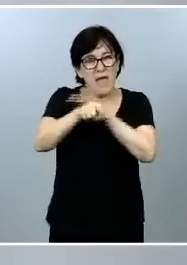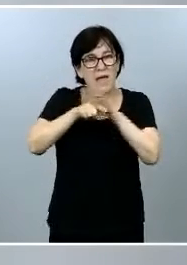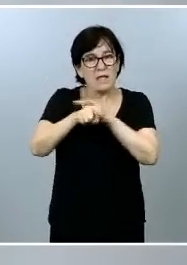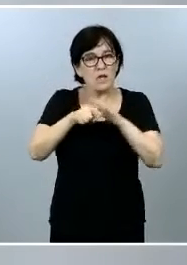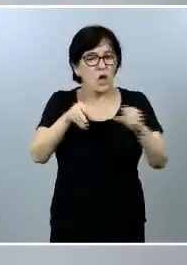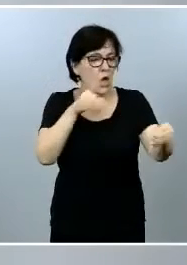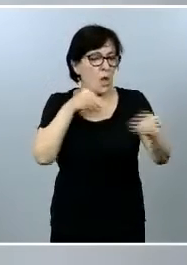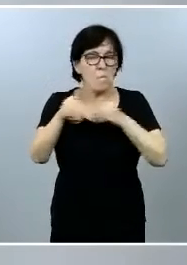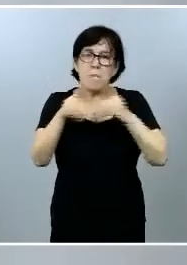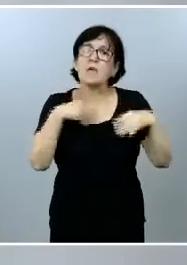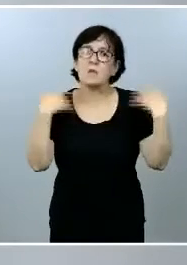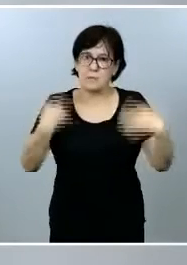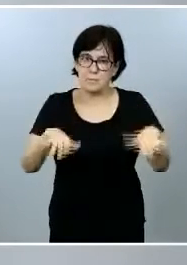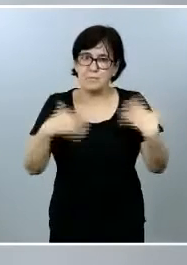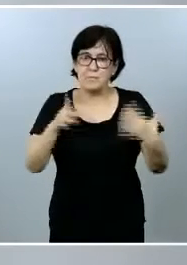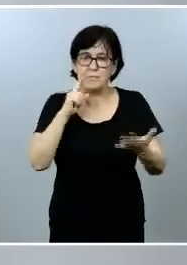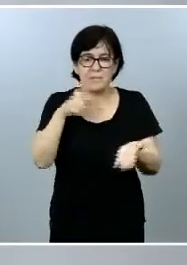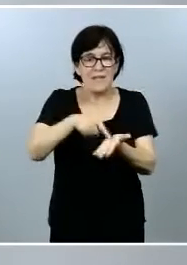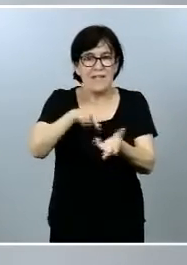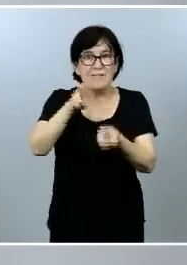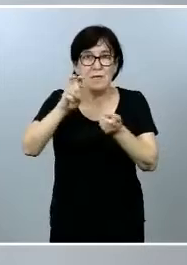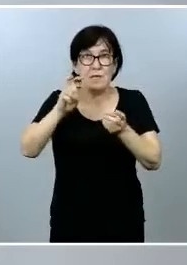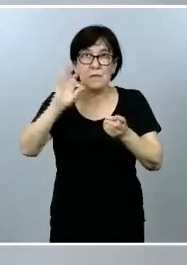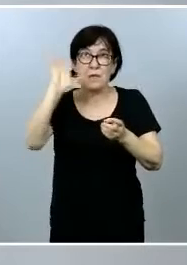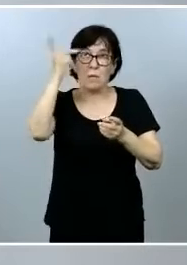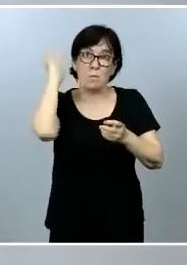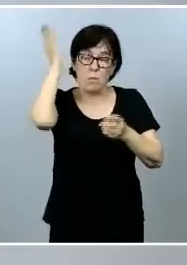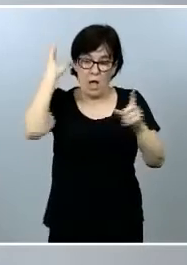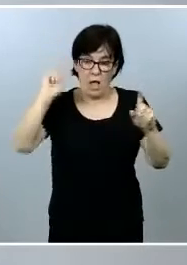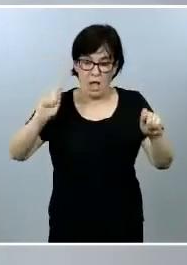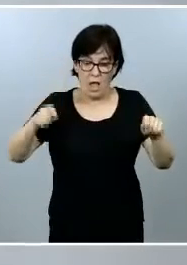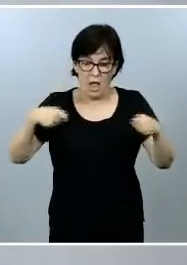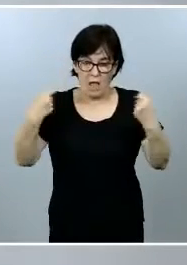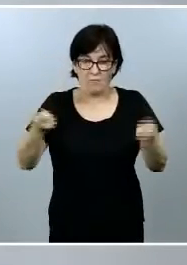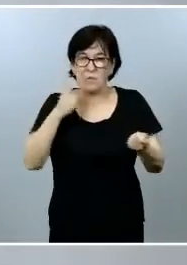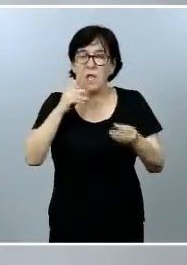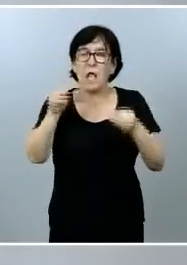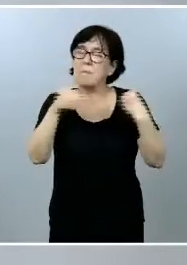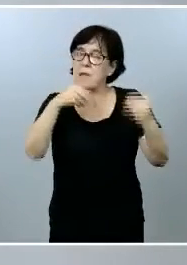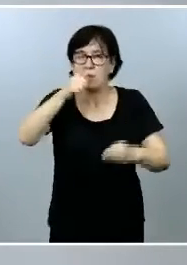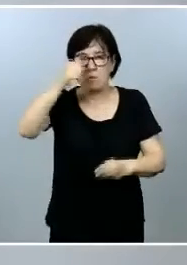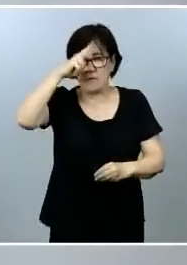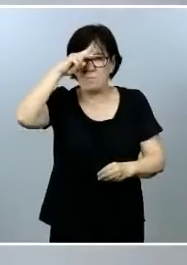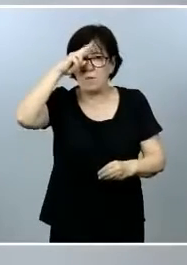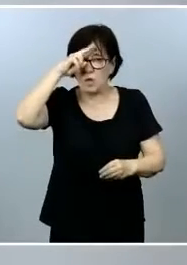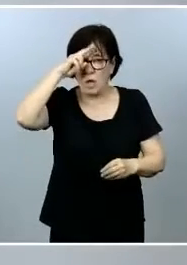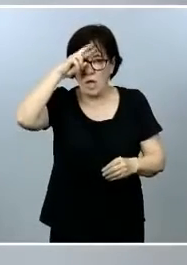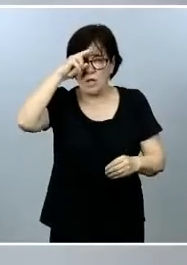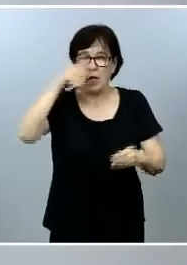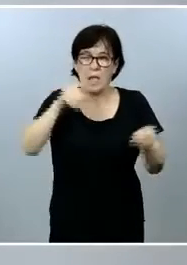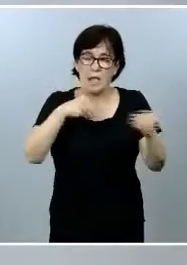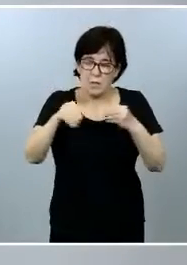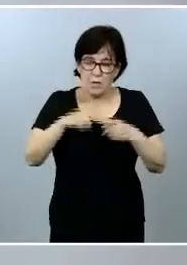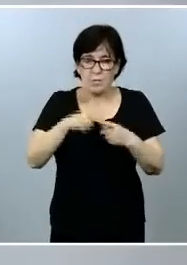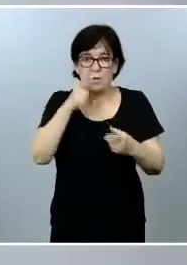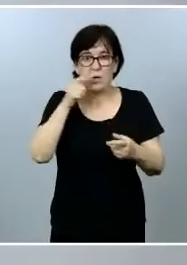grande que la fiscalidad ambiental y el plástico es uno de los elementos más preocupantes desde el punto de vista de durabilidad y por tanto de dificultad de